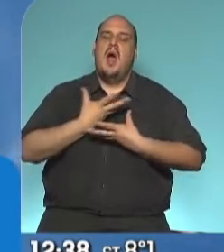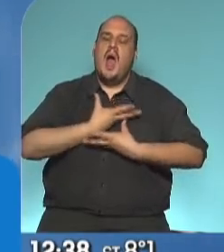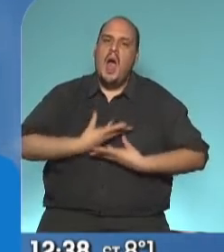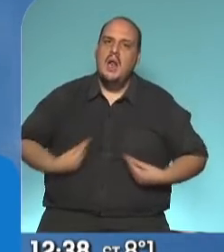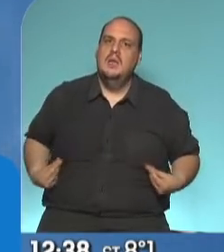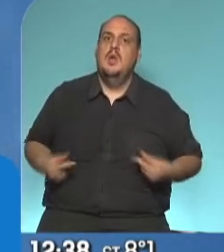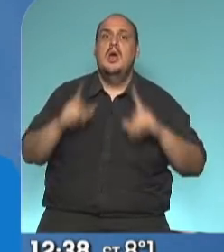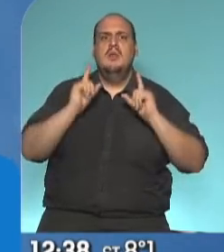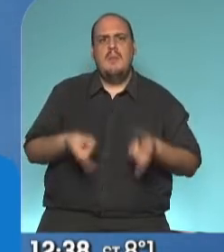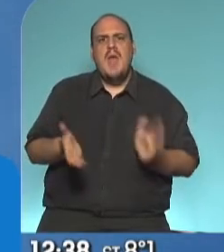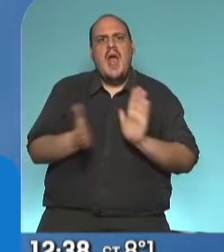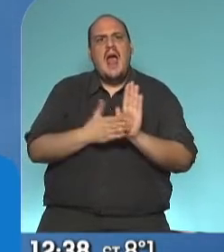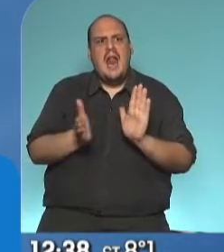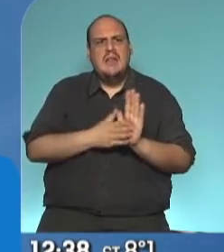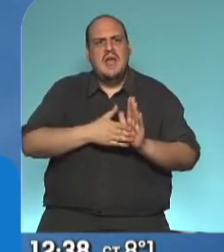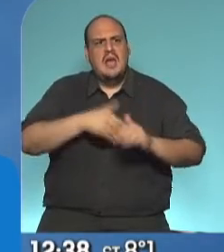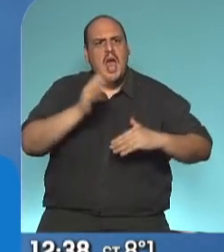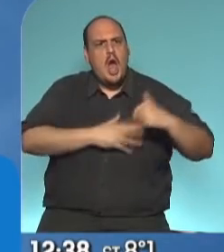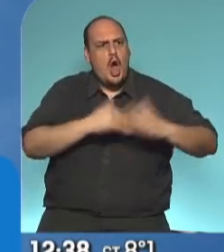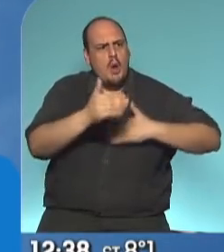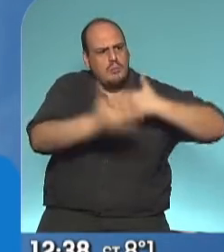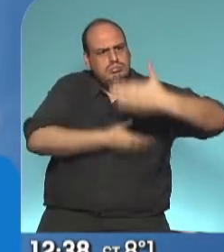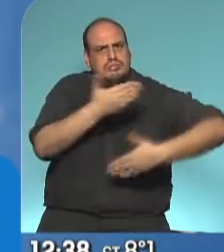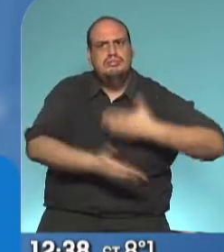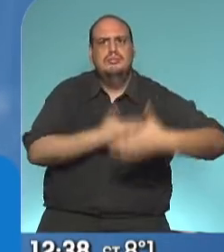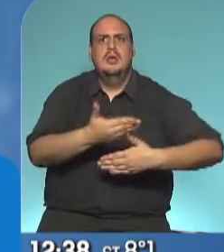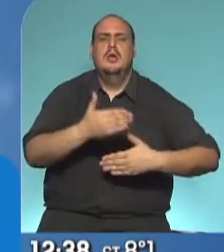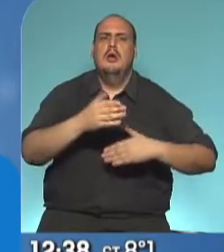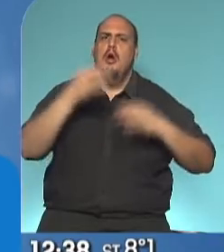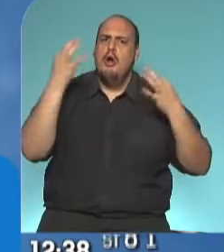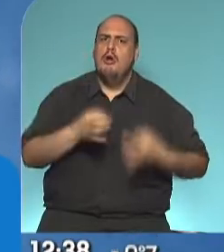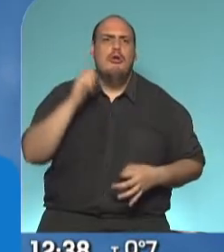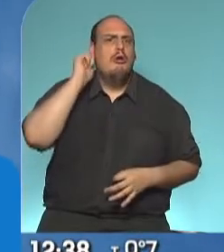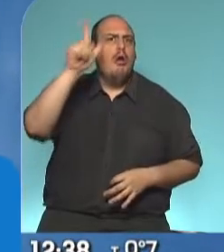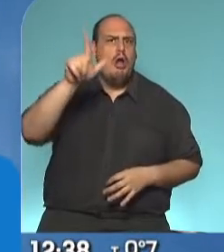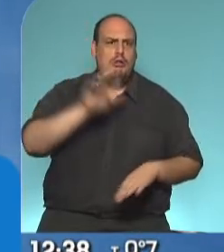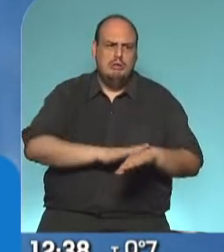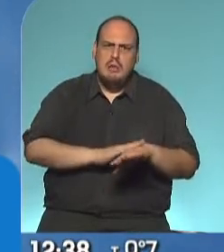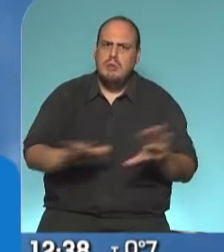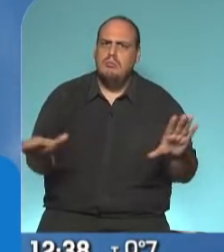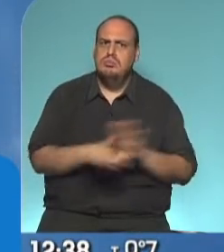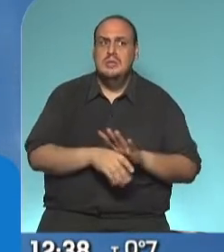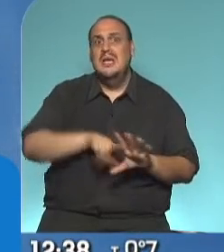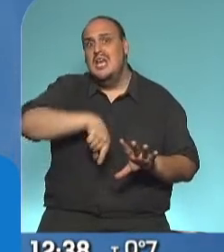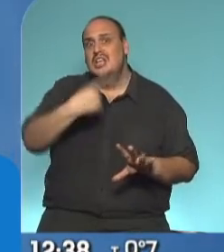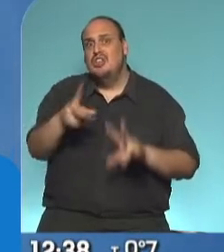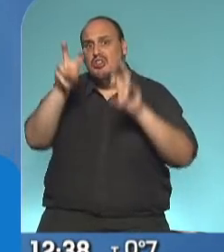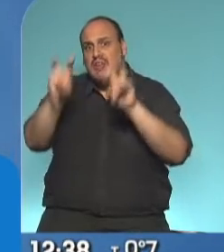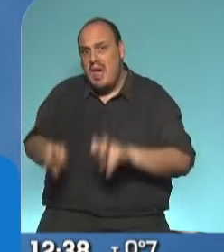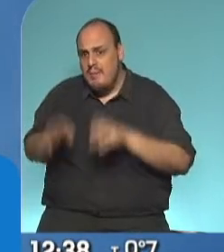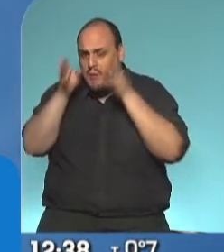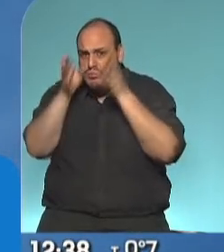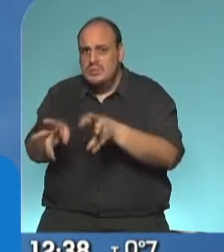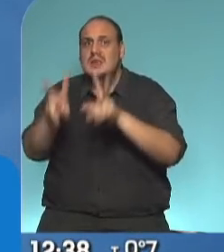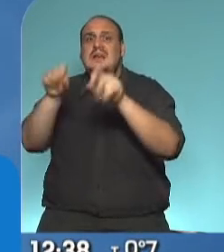una garantía de que vamos a poder terminar la obra en tiempo y forma y que nos vamos a poder dedicar a otras cosas que son necesarias, que son las redes